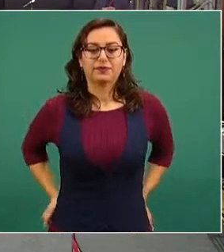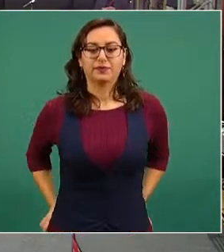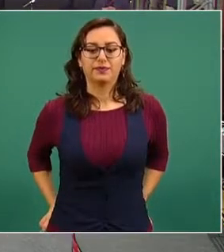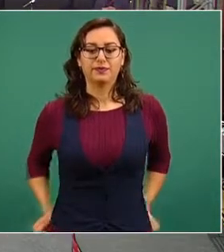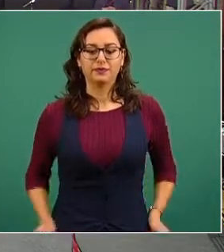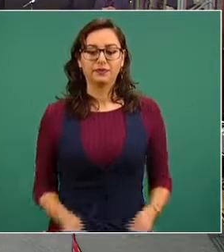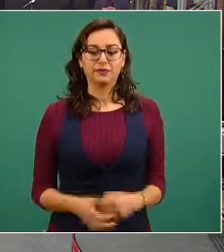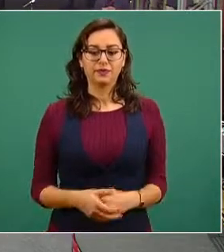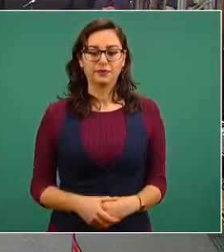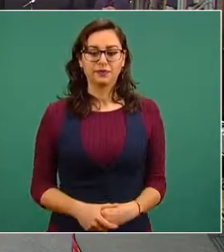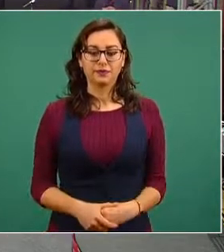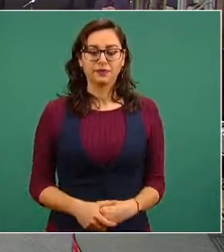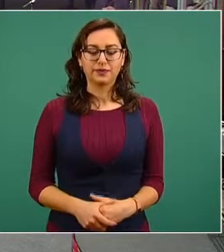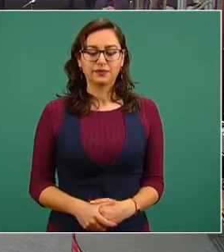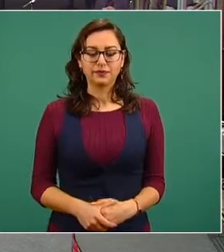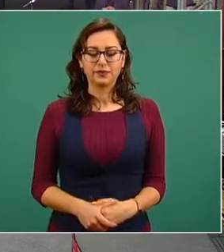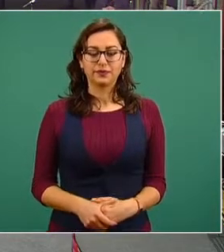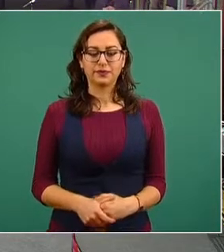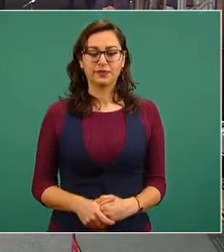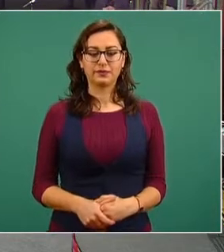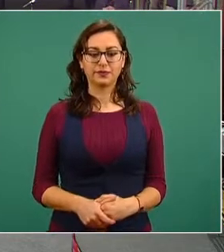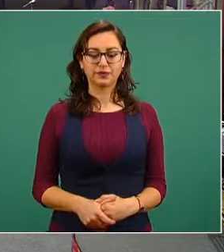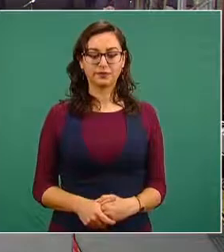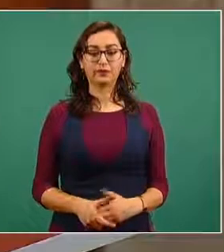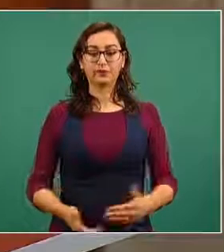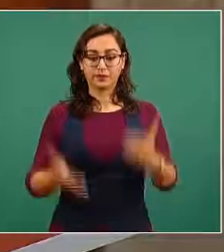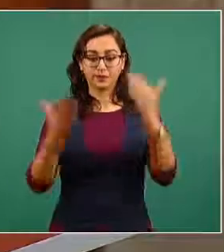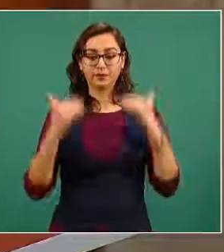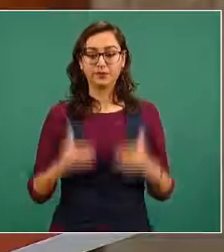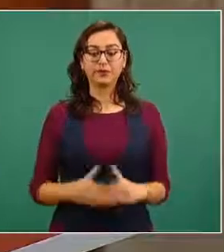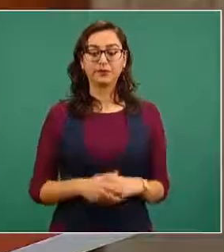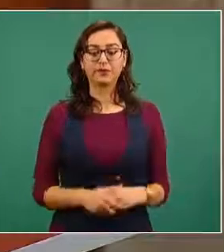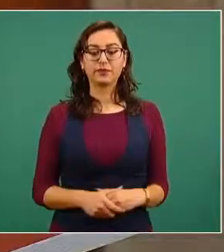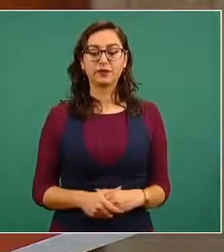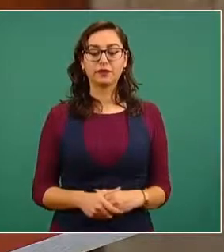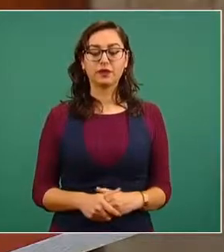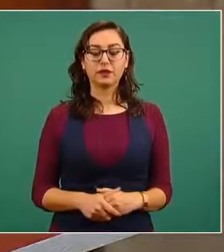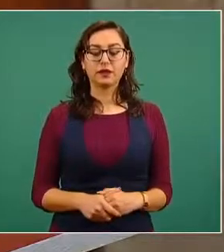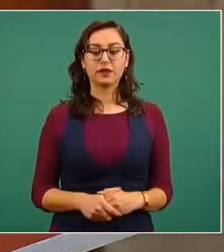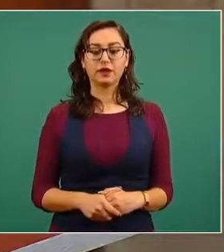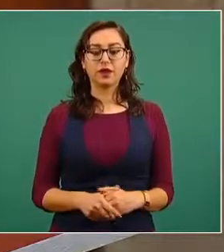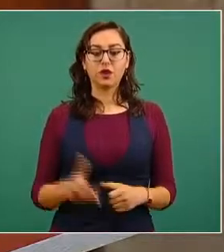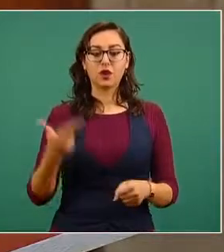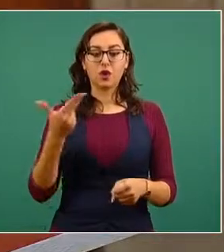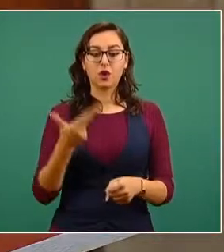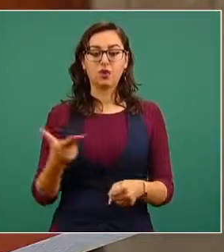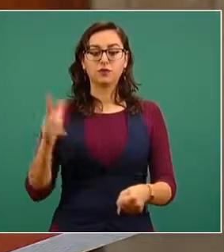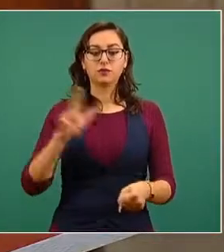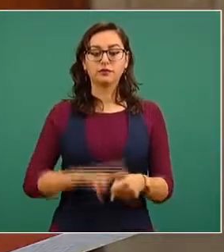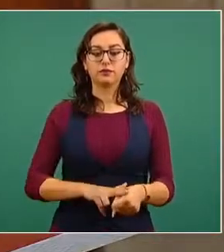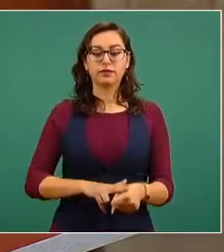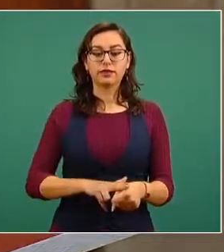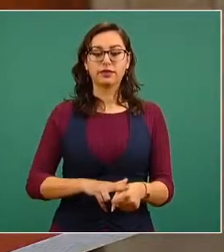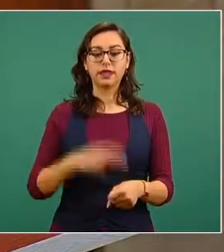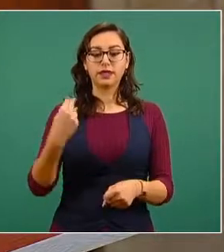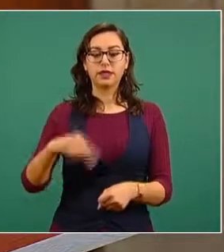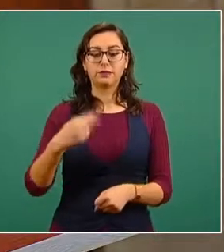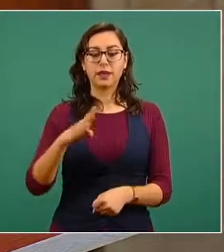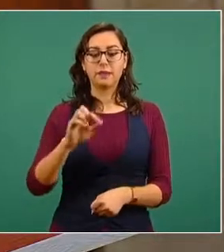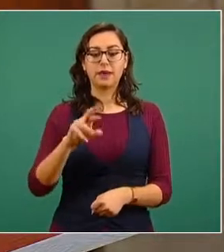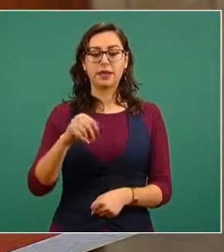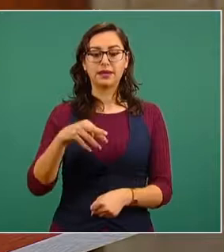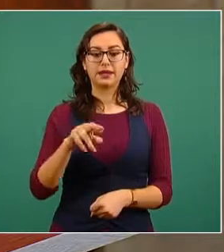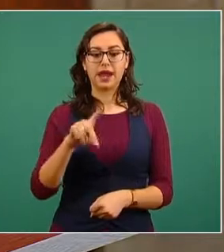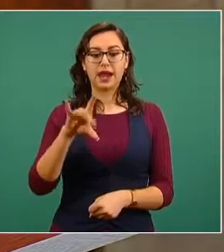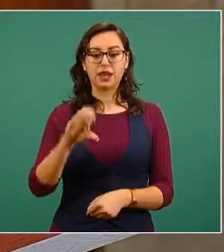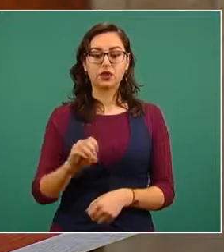estamos con ustedes Hospital Metropolitano Bernardo Sepúlveda de